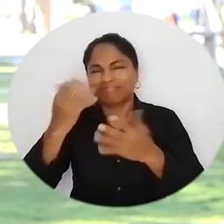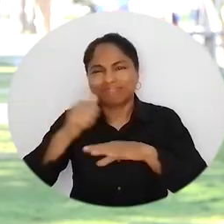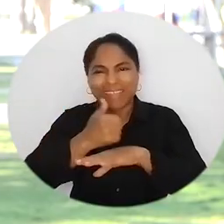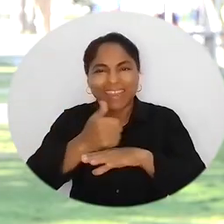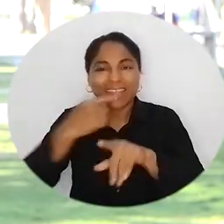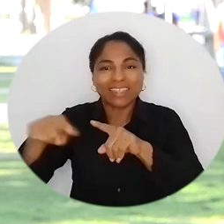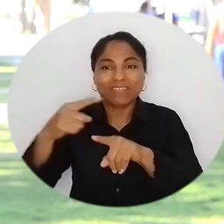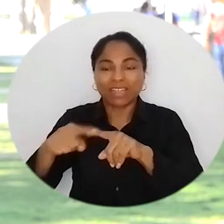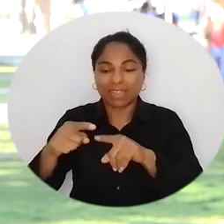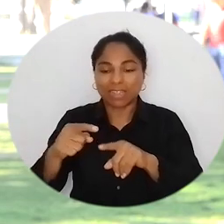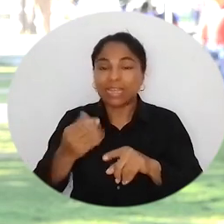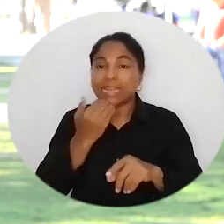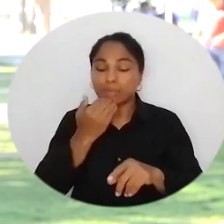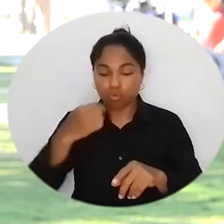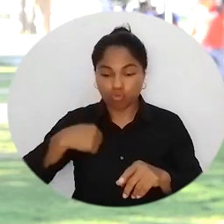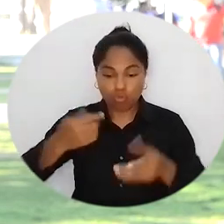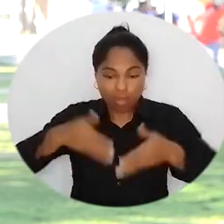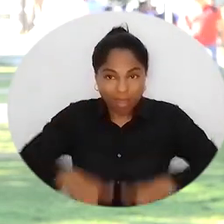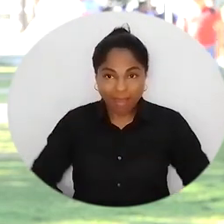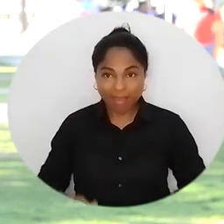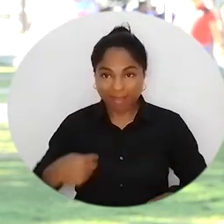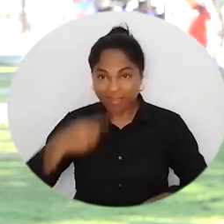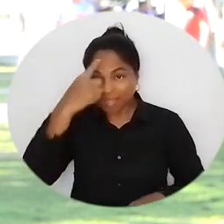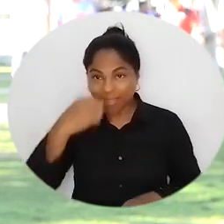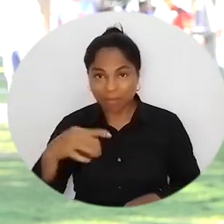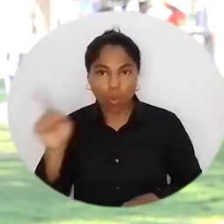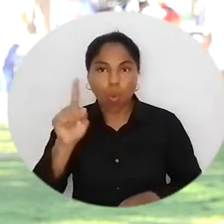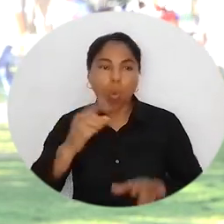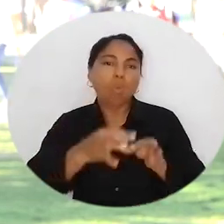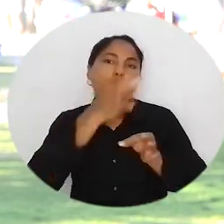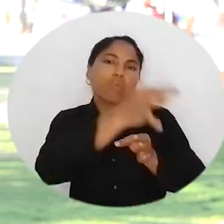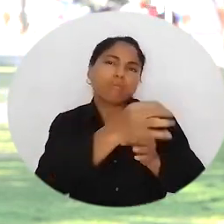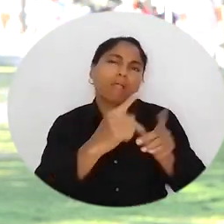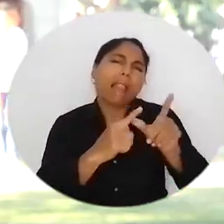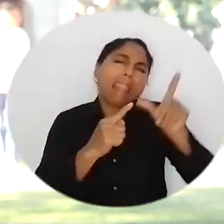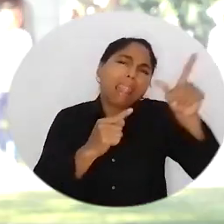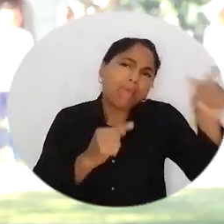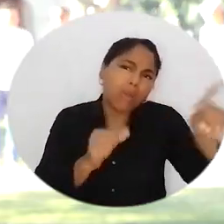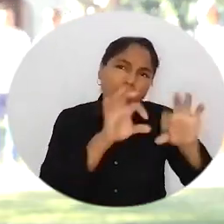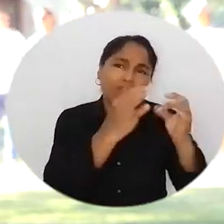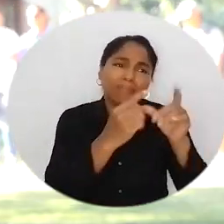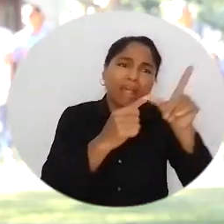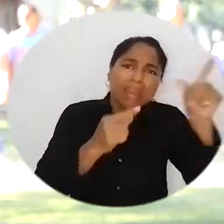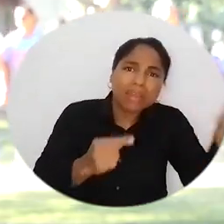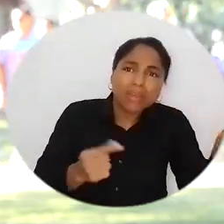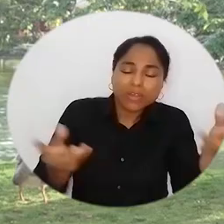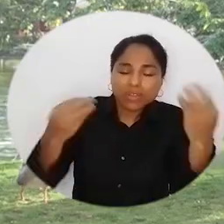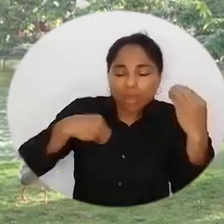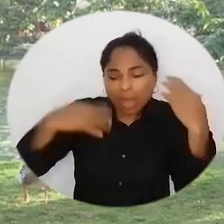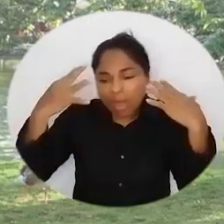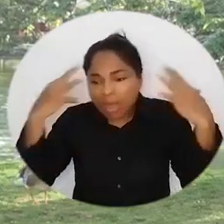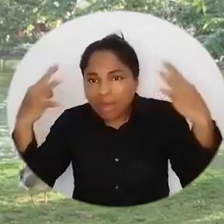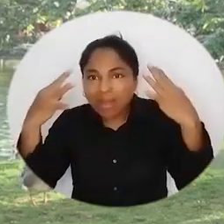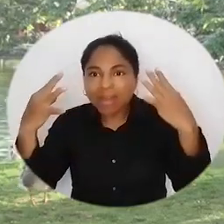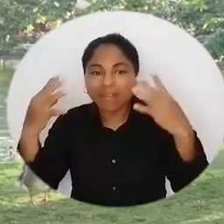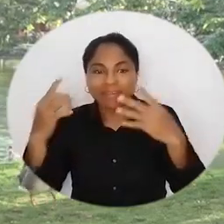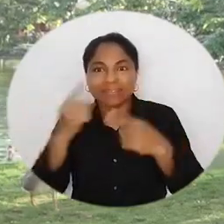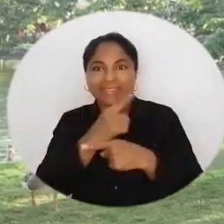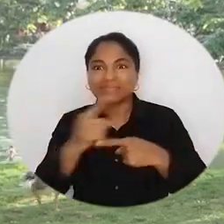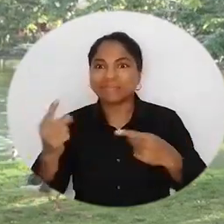en mi caso, también que no soy de acá, de Santa Marta, entonces digamos estar lejos de la familia y eso sobrecarga un poco más. El